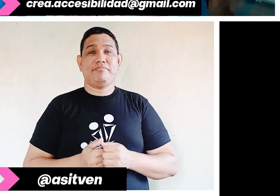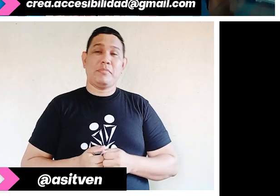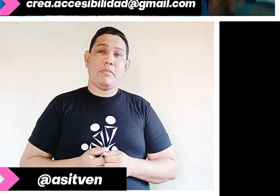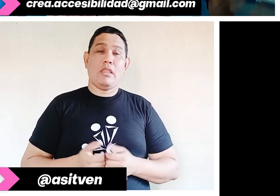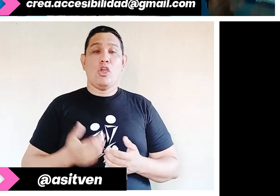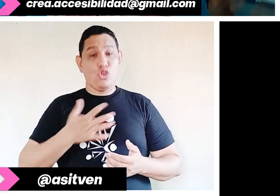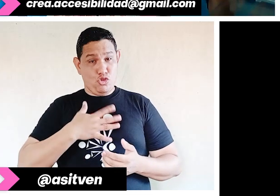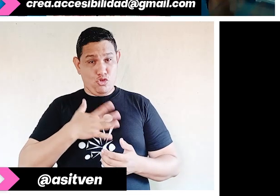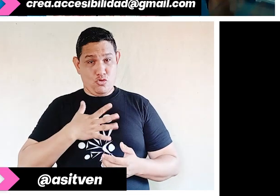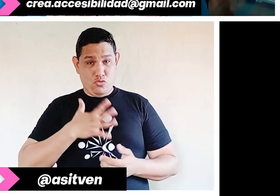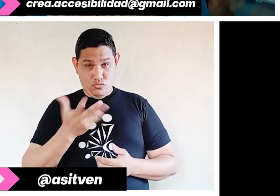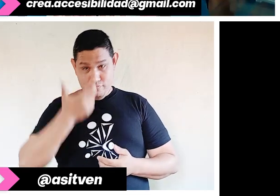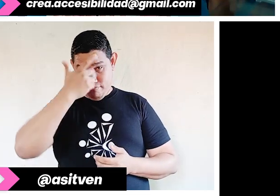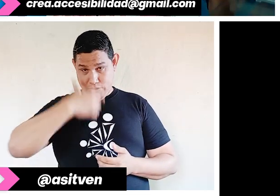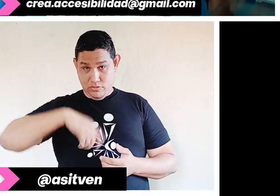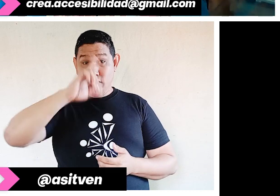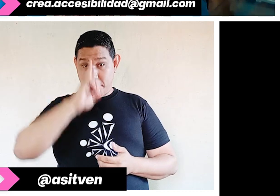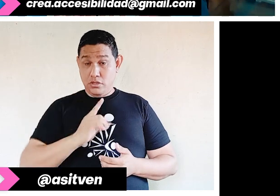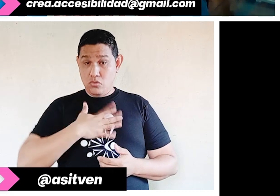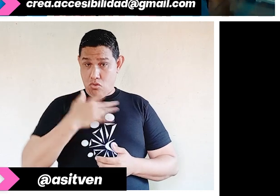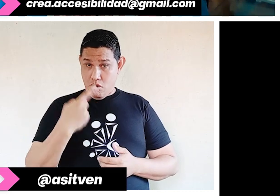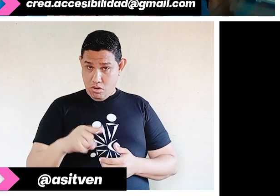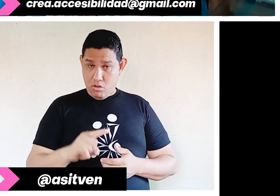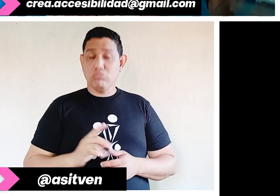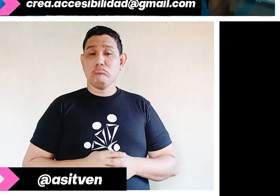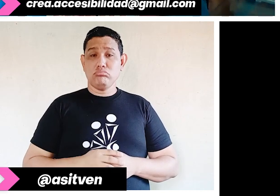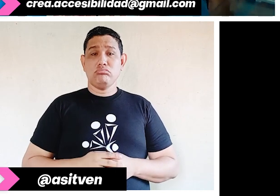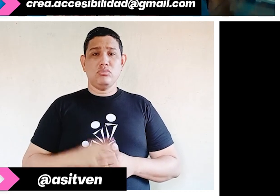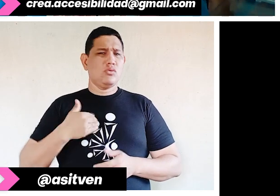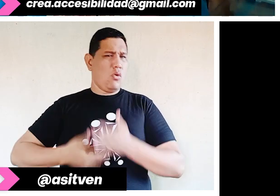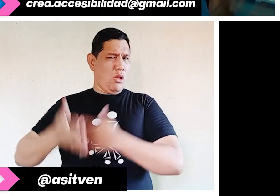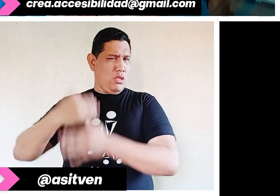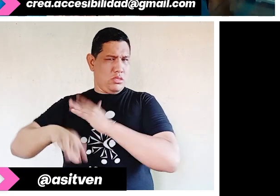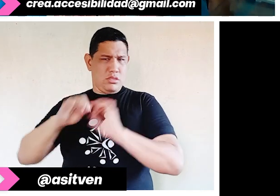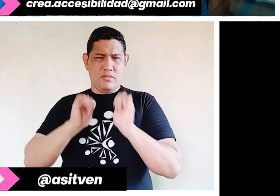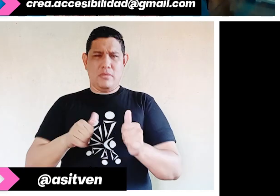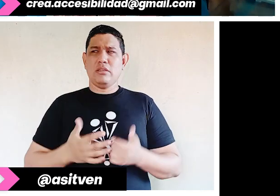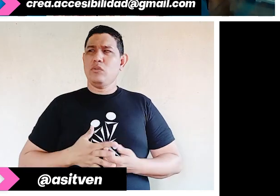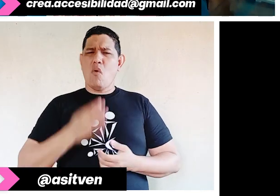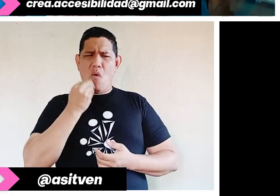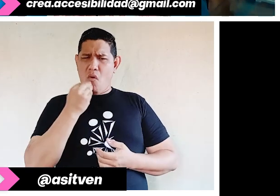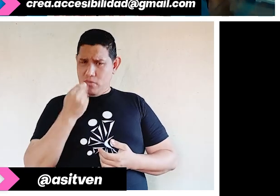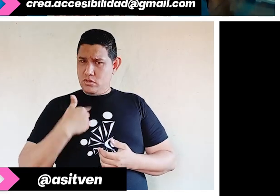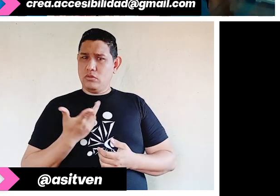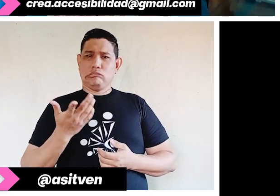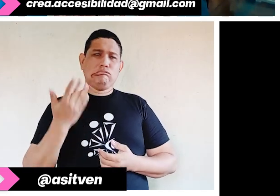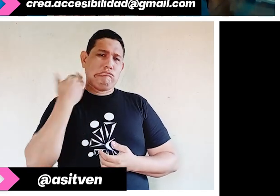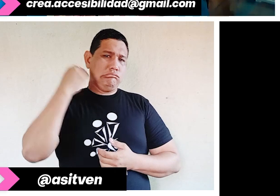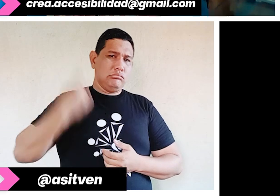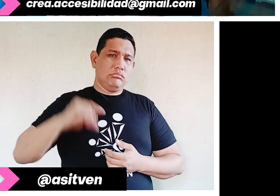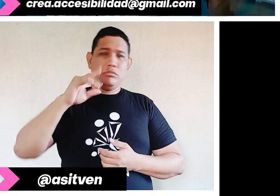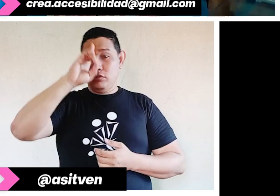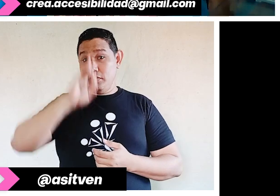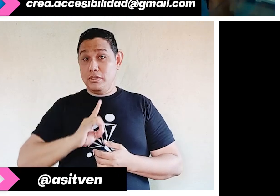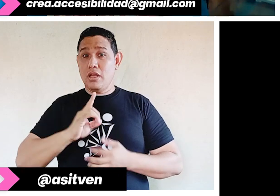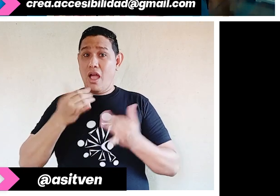yo siendo persona con discapacidad que la adquiría a muy temprana edad y hoy en día por